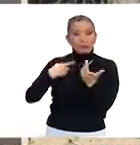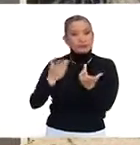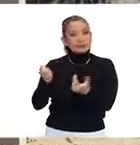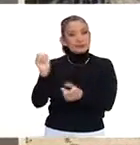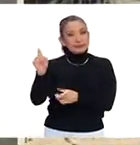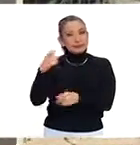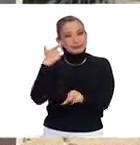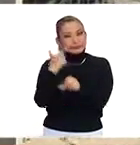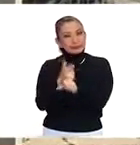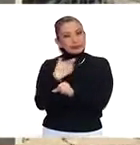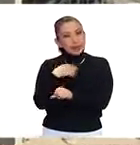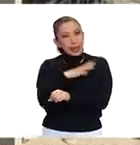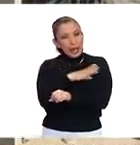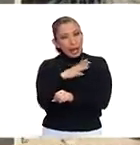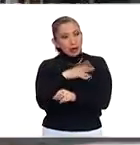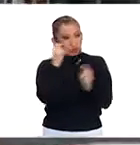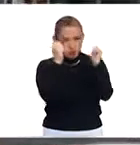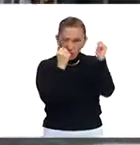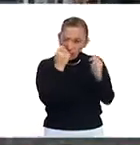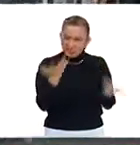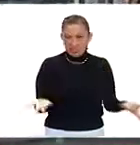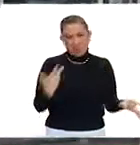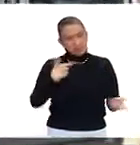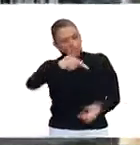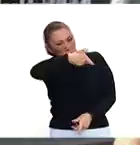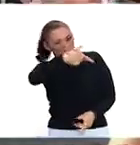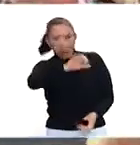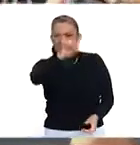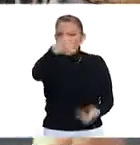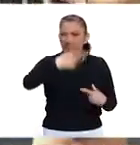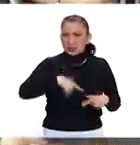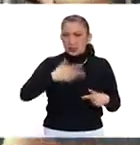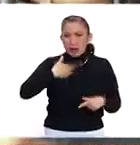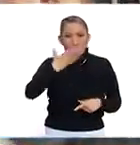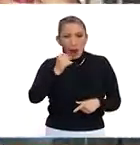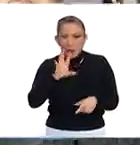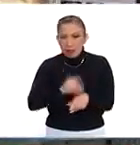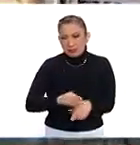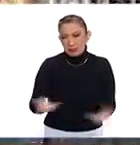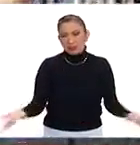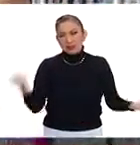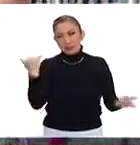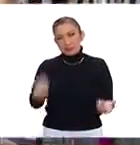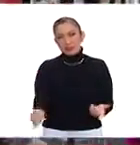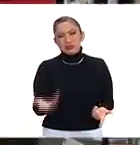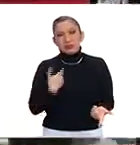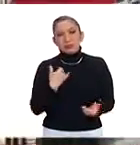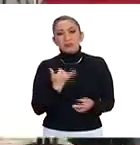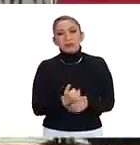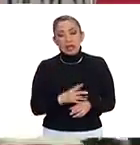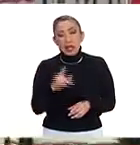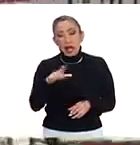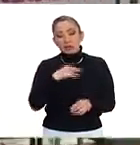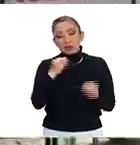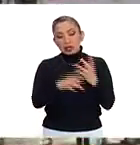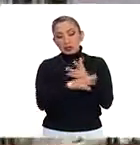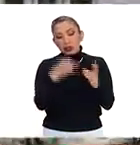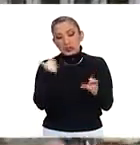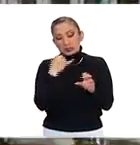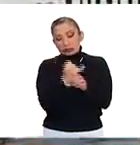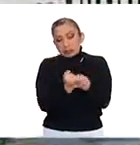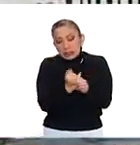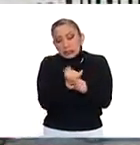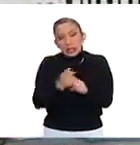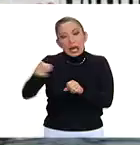son parte de, repito eso, un turista llega y no se agarra a balazos con otro, porque no te dejan entrar a la disco, así es de que, pues sí tienen muchas cosas que aclarar